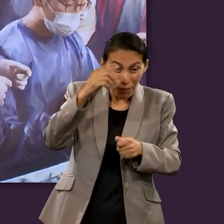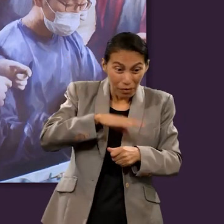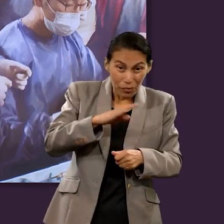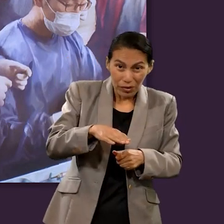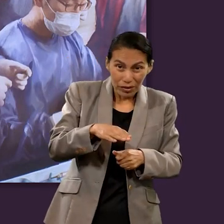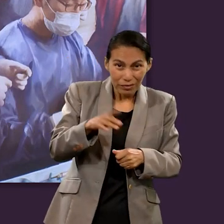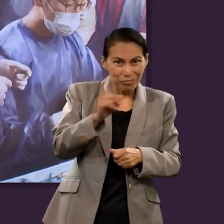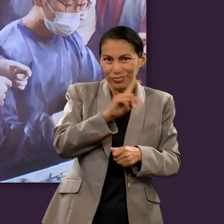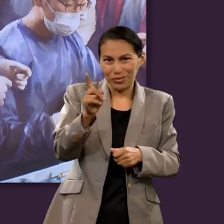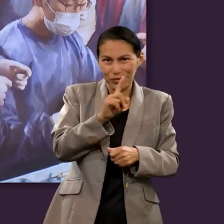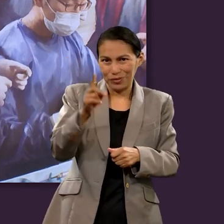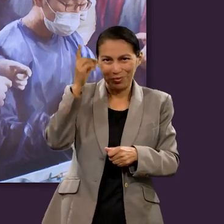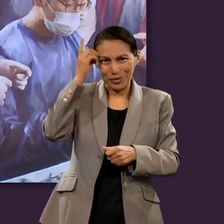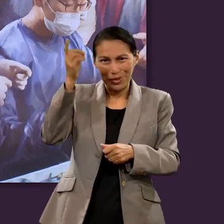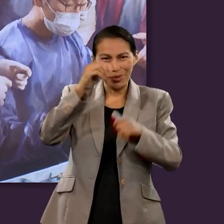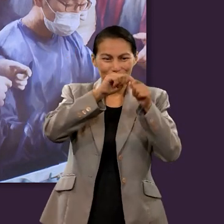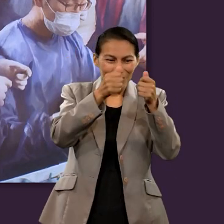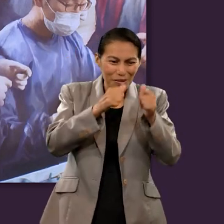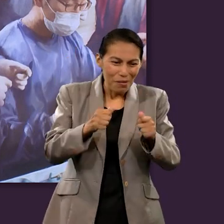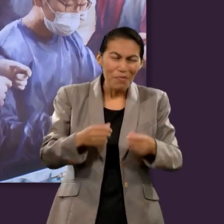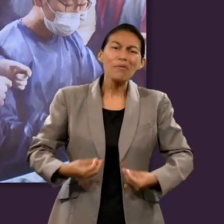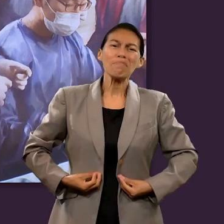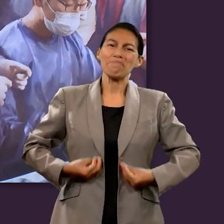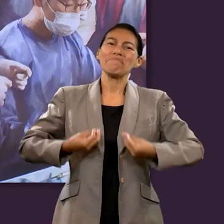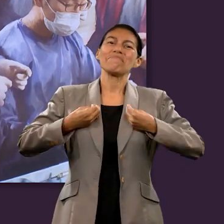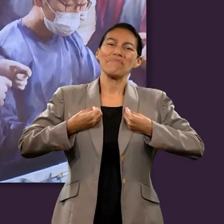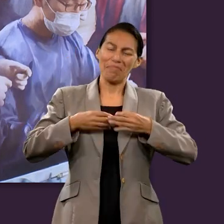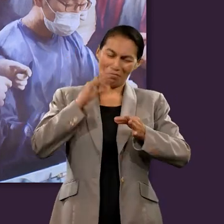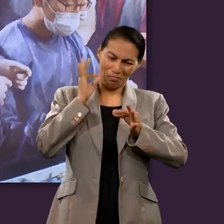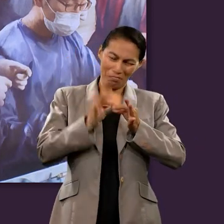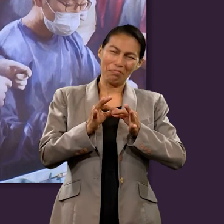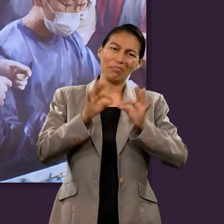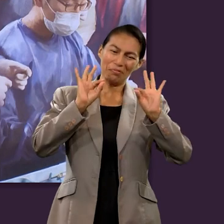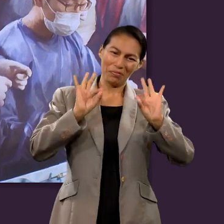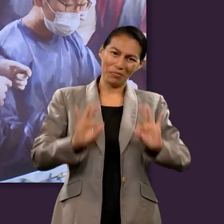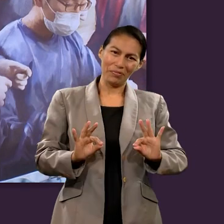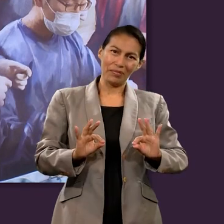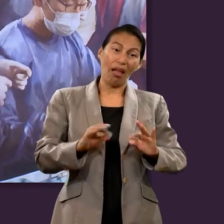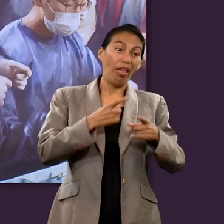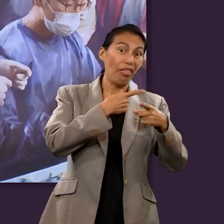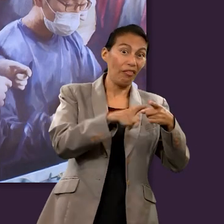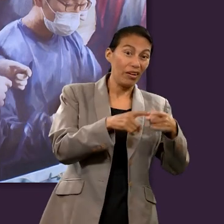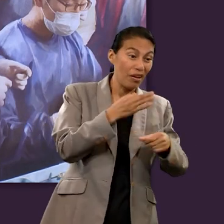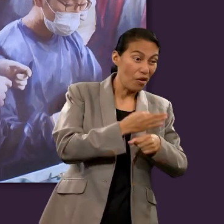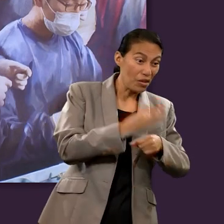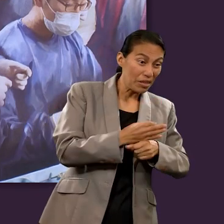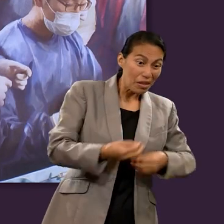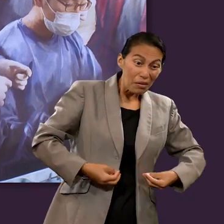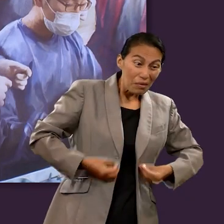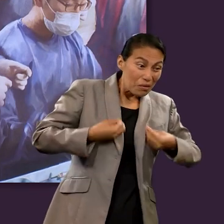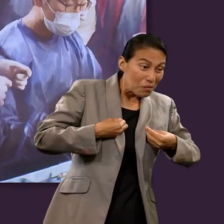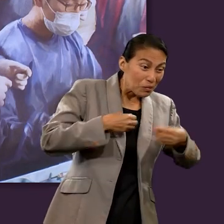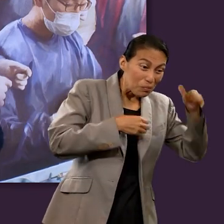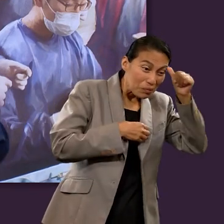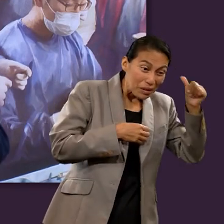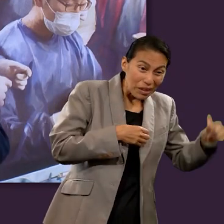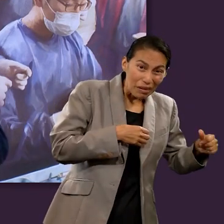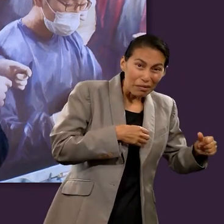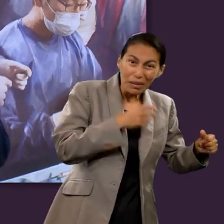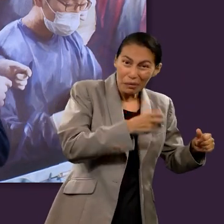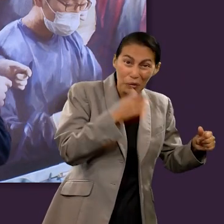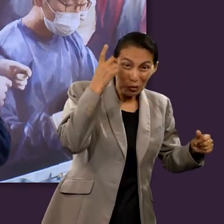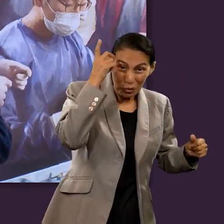Dios no nos creó para morir nos creó para vivir y para vivir en un contexto completamente